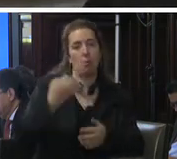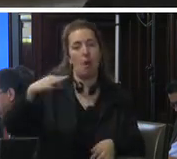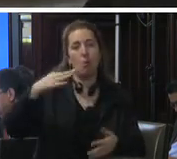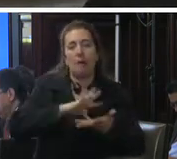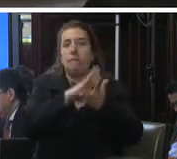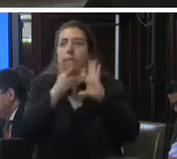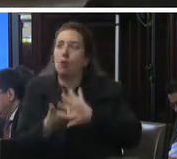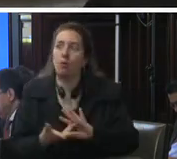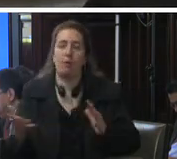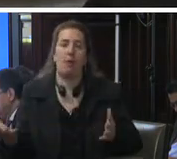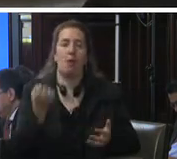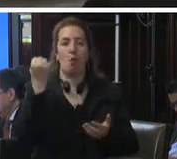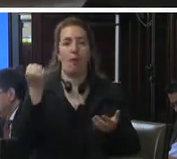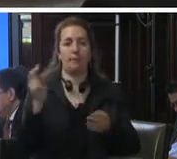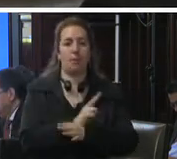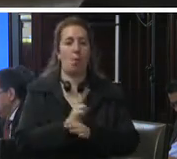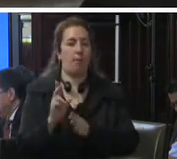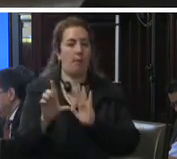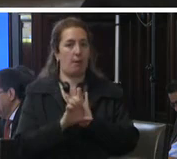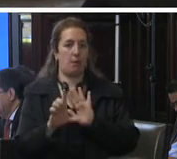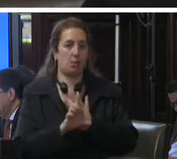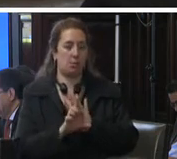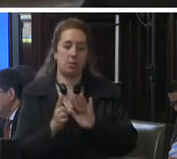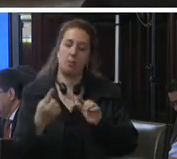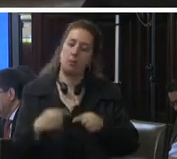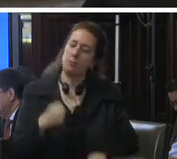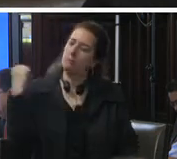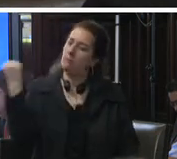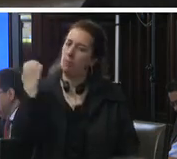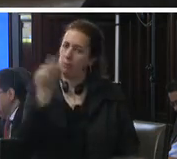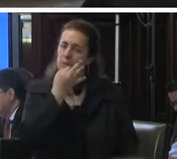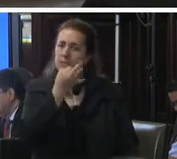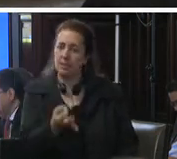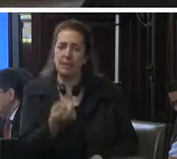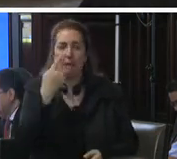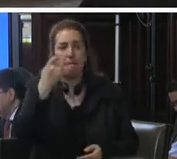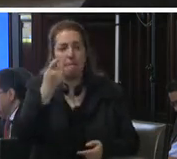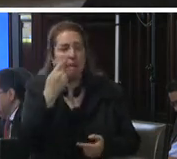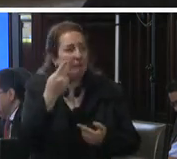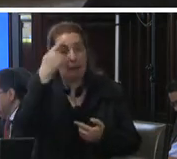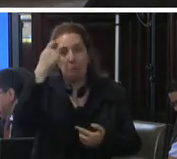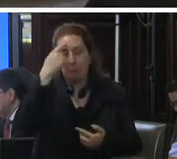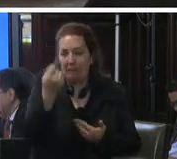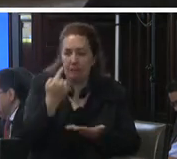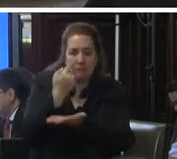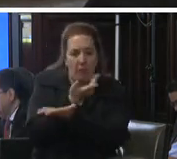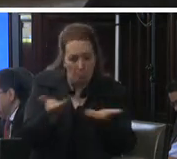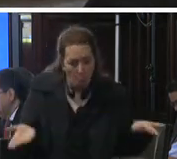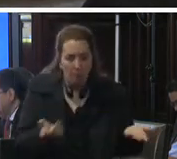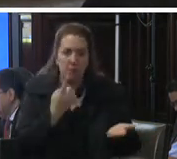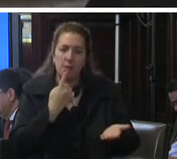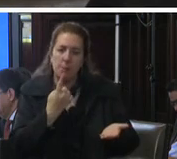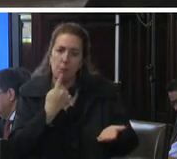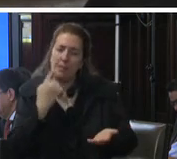seguridad y determinación en leyes es importante señalar la ausencia de evidencia empírica que demuestre que las políticas criminales